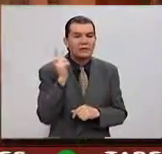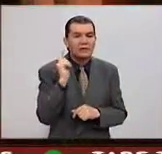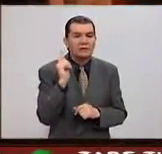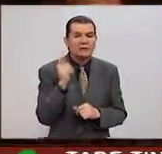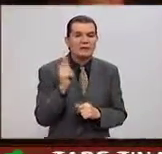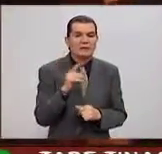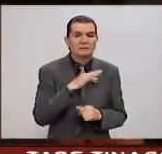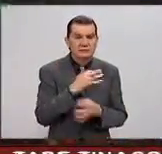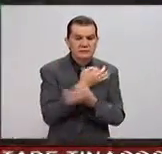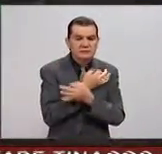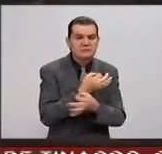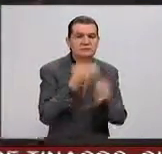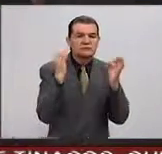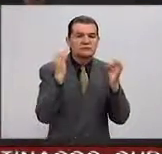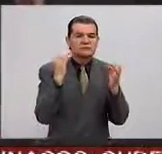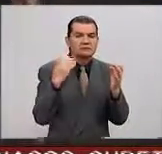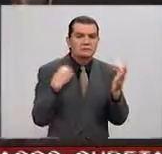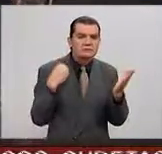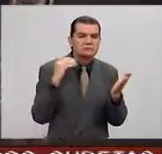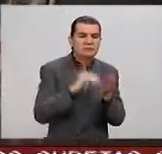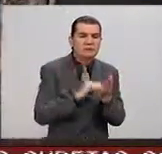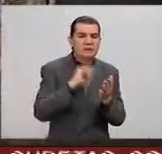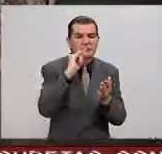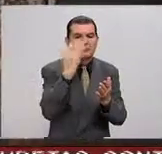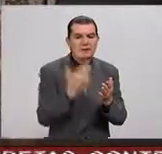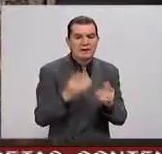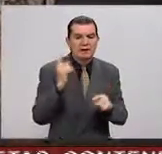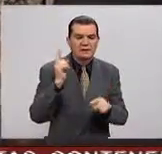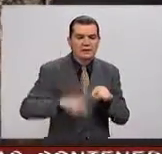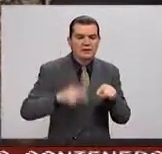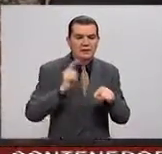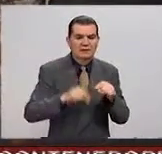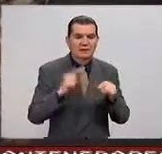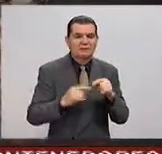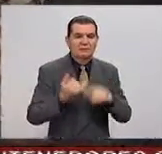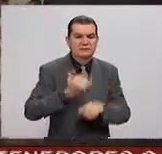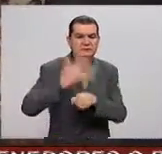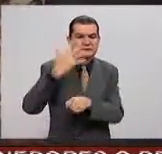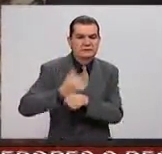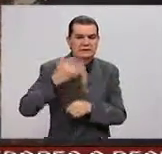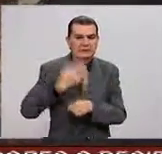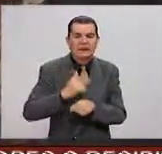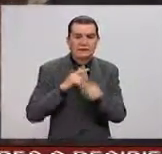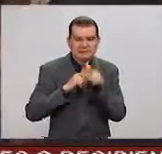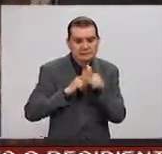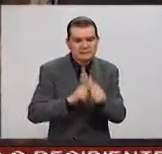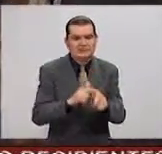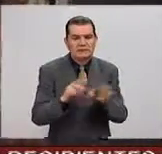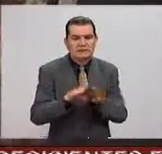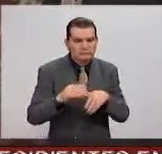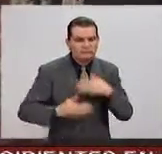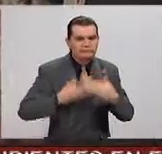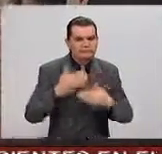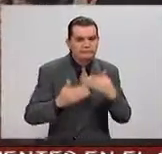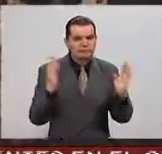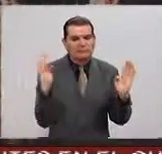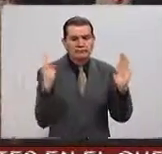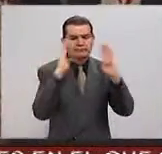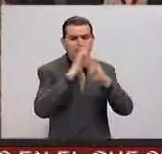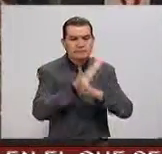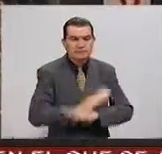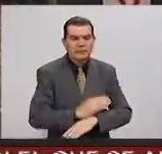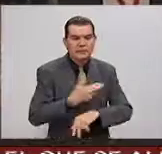pronuncie una vez más en favor de eliminar el bloqueo y que continúe haciendo todo lo posible